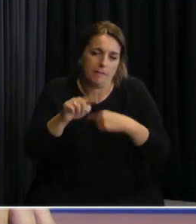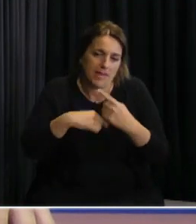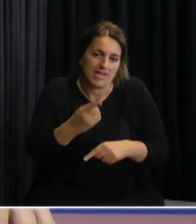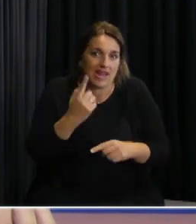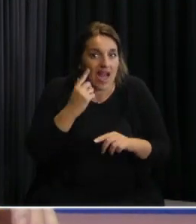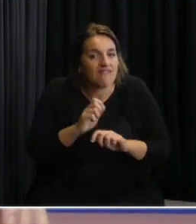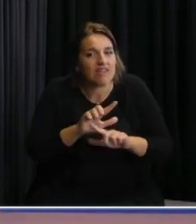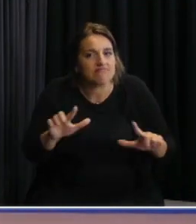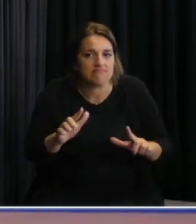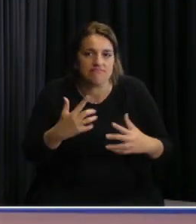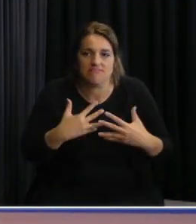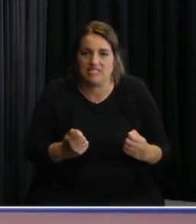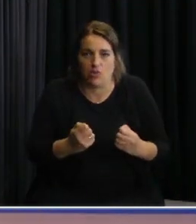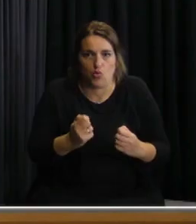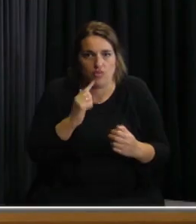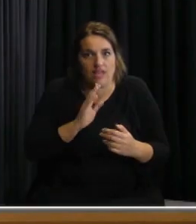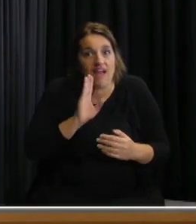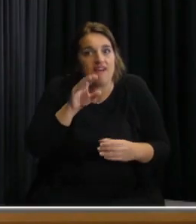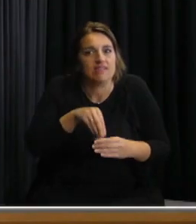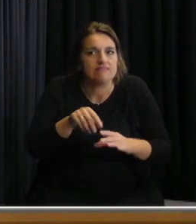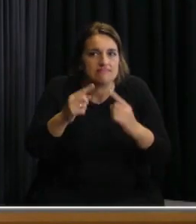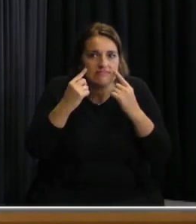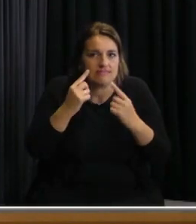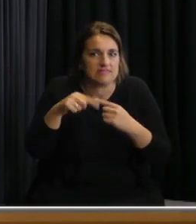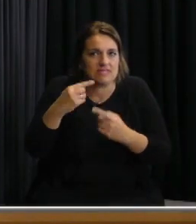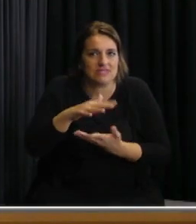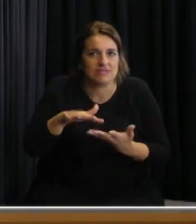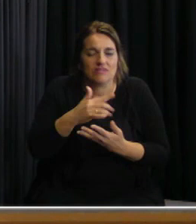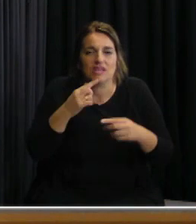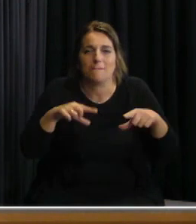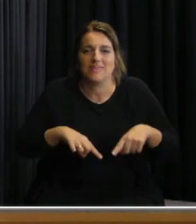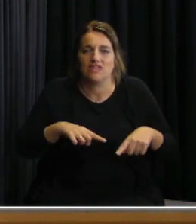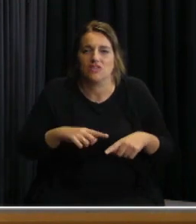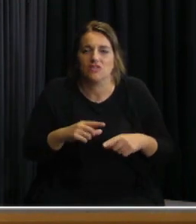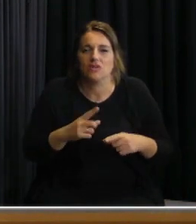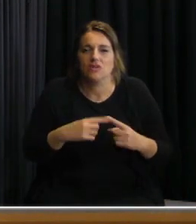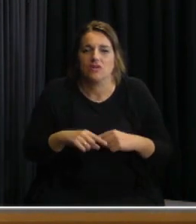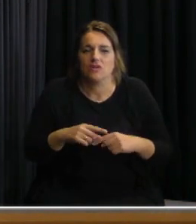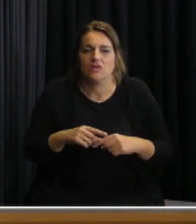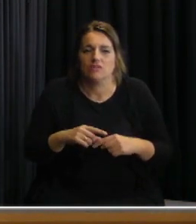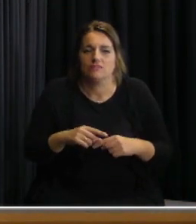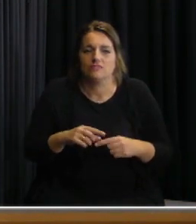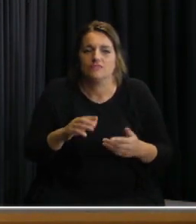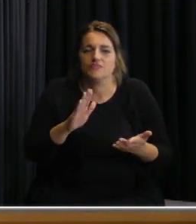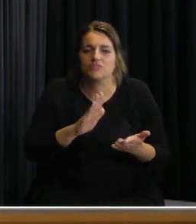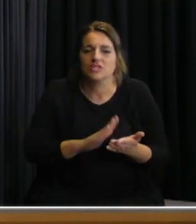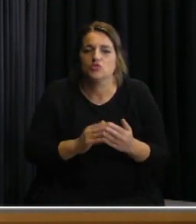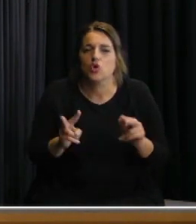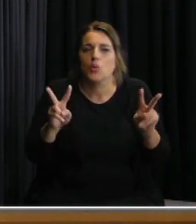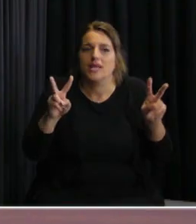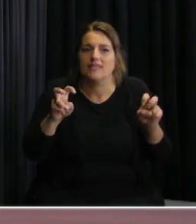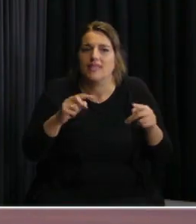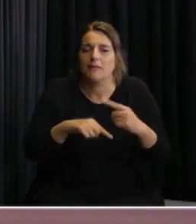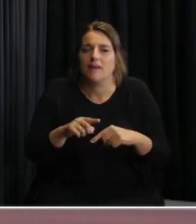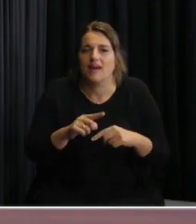sanitaria no sé Salinas si querías si no respecto a a ese tema de la